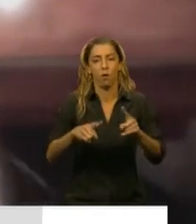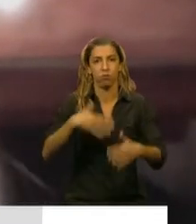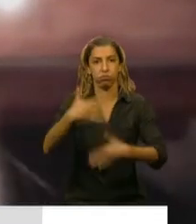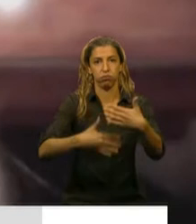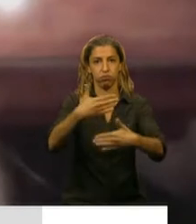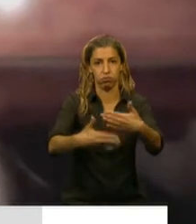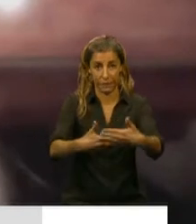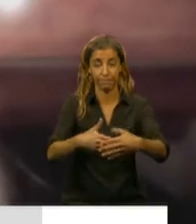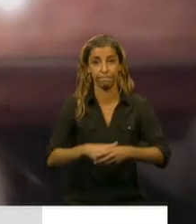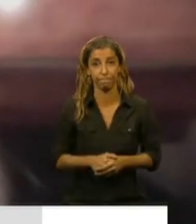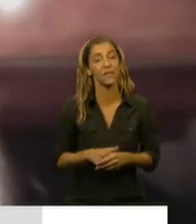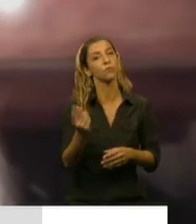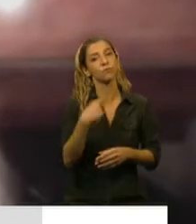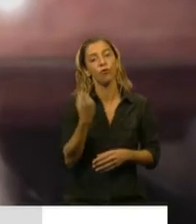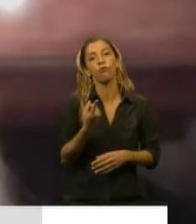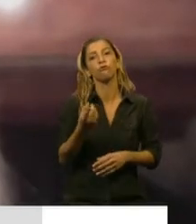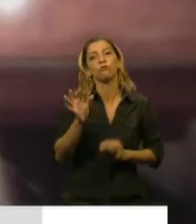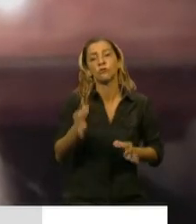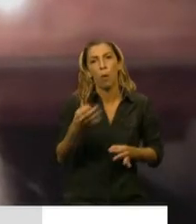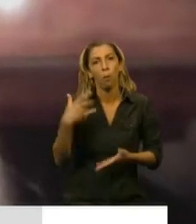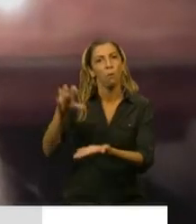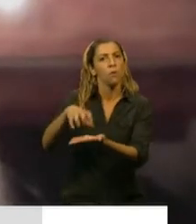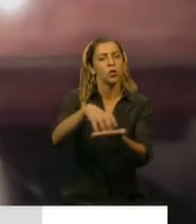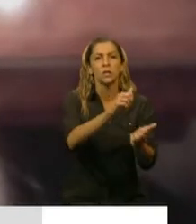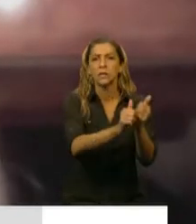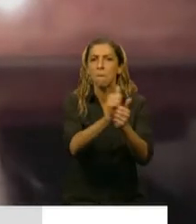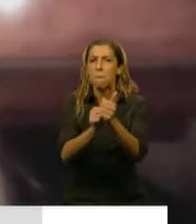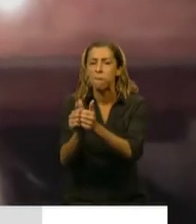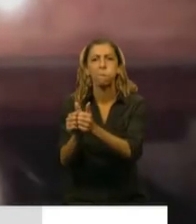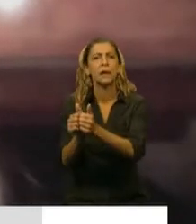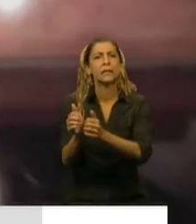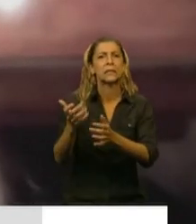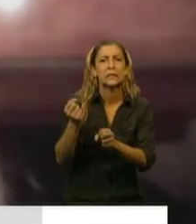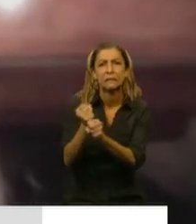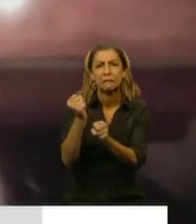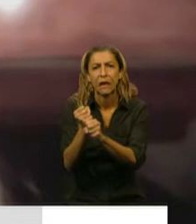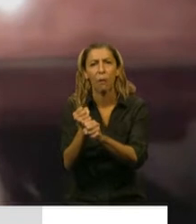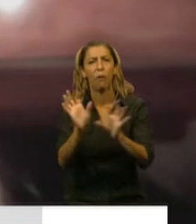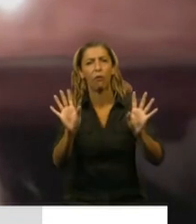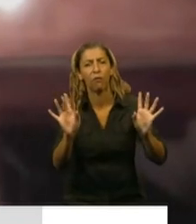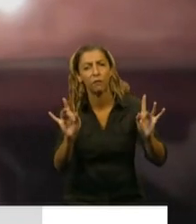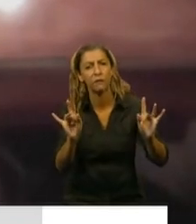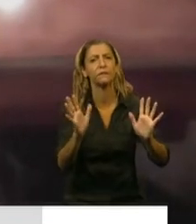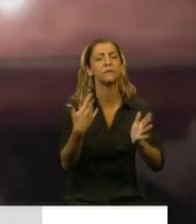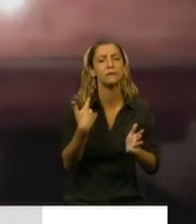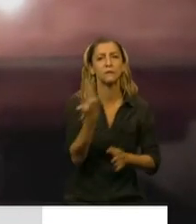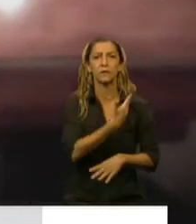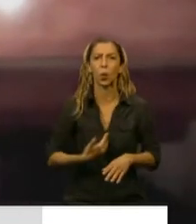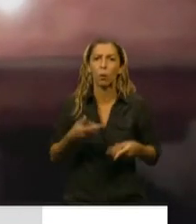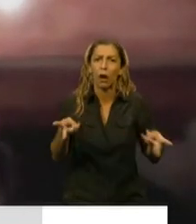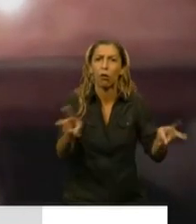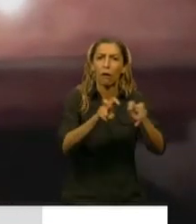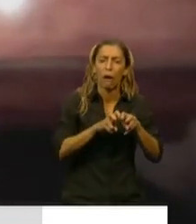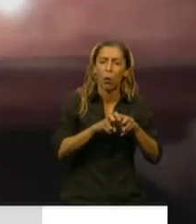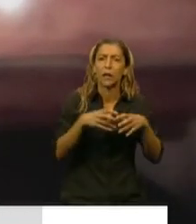con sus consecuencias para las empresas, el trabajo y la recaudación del gobierno. Esto hace que la situación